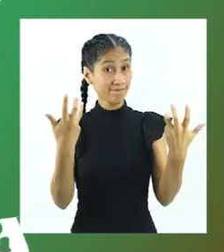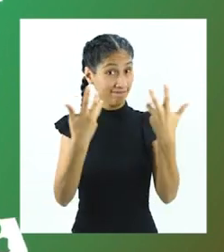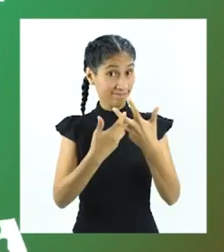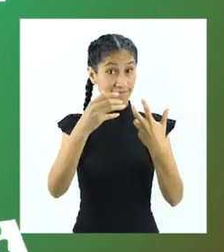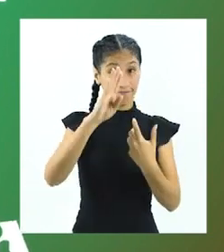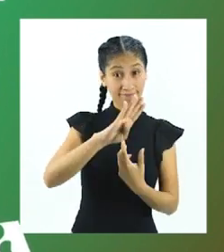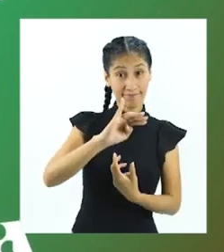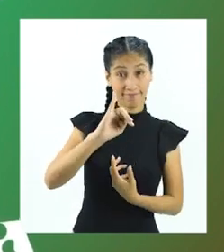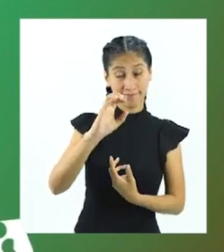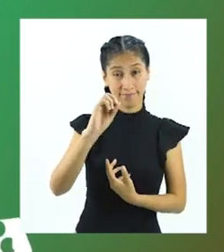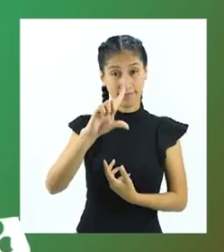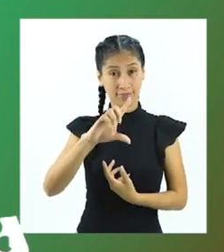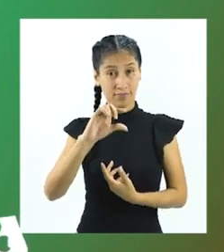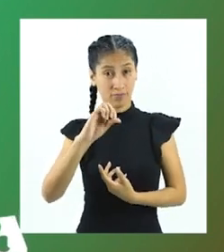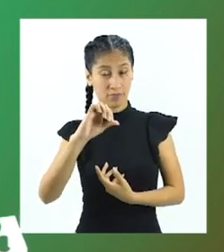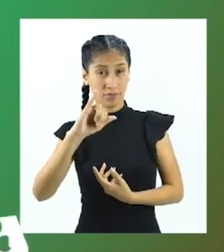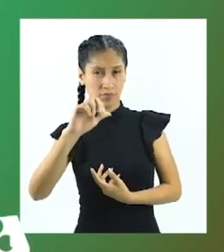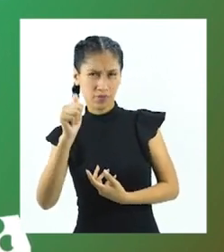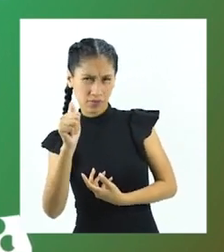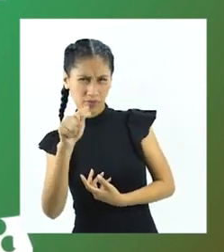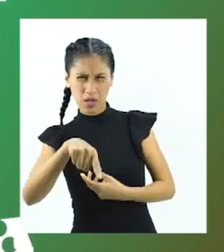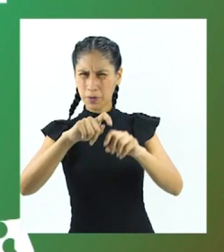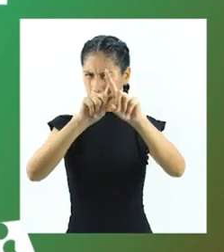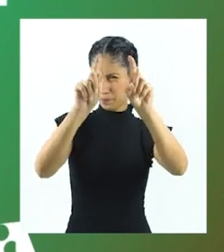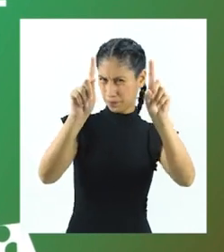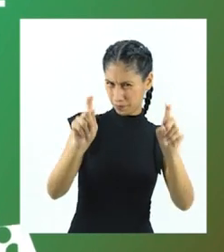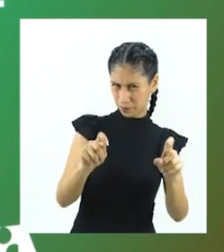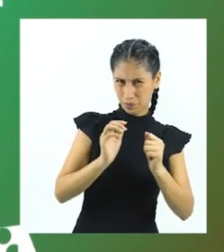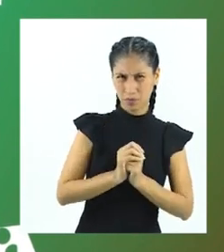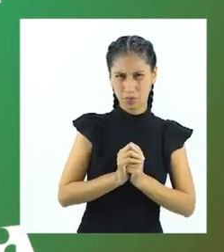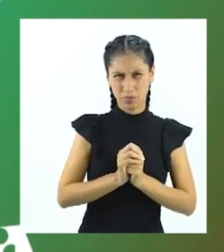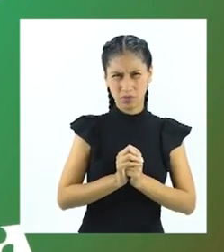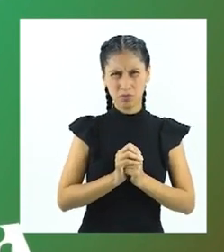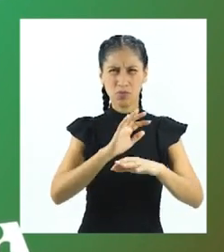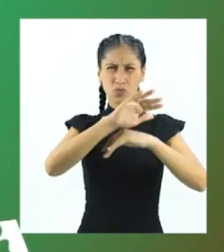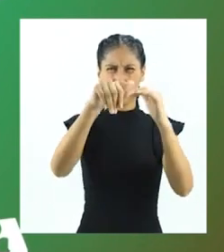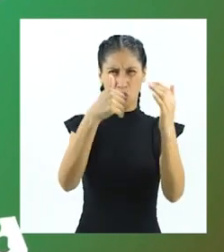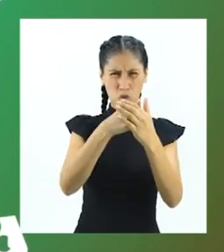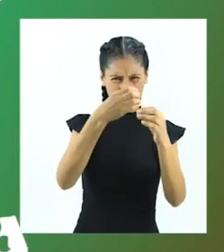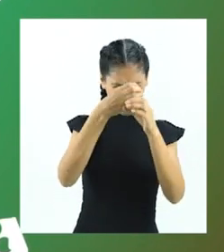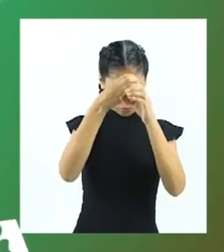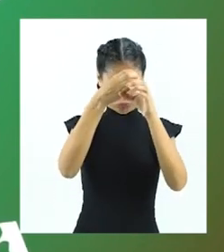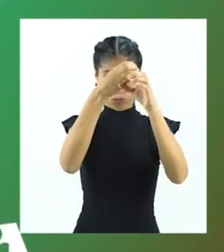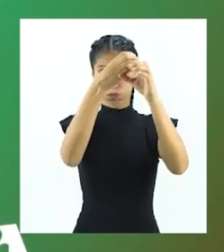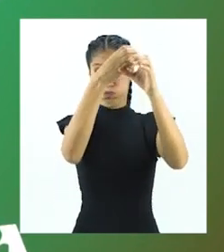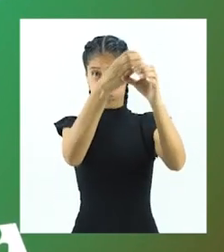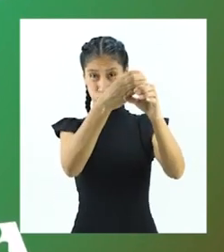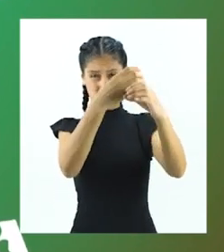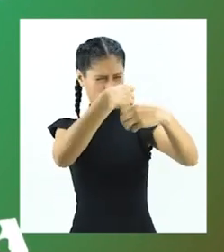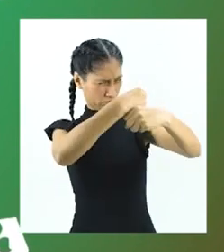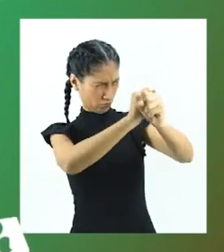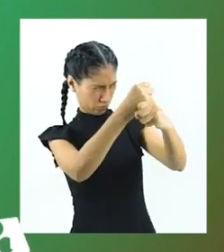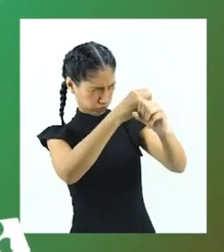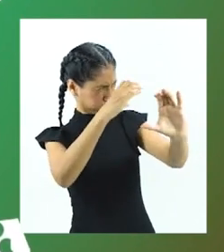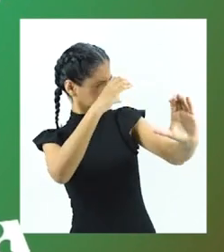Hoy responderemos las siguientes preguntas. ¿Cómo se generan los conocimientos científicos?